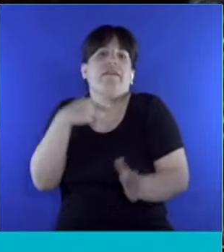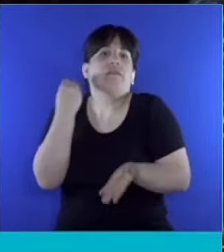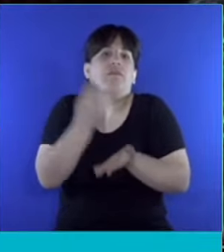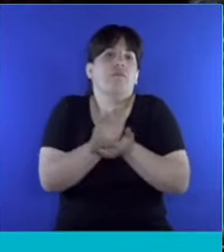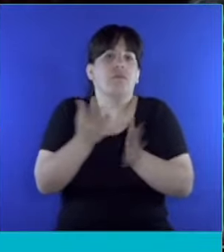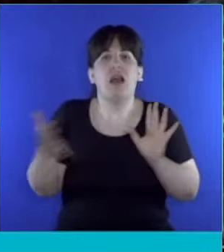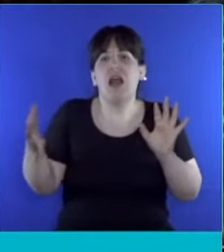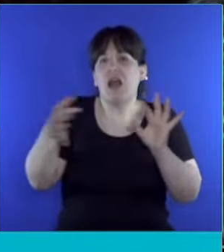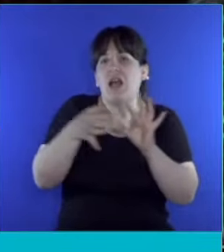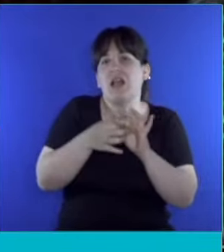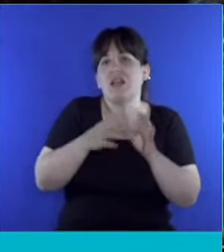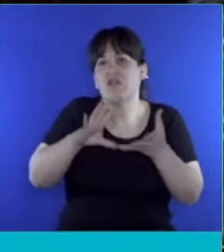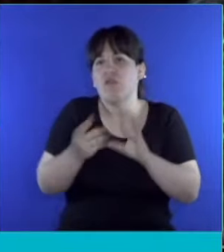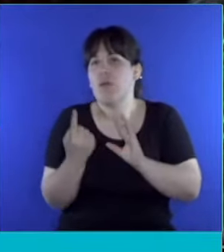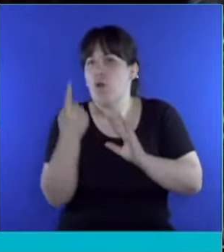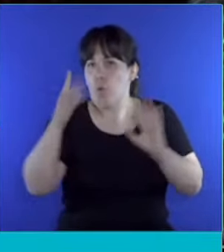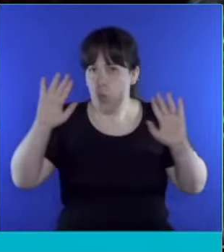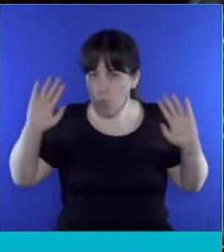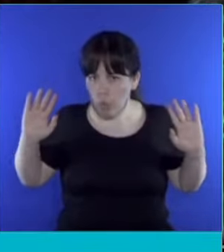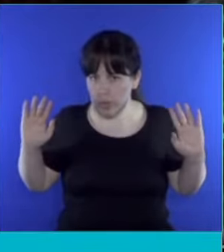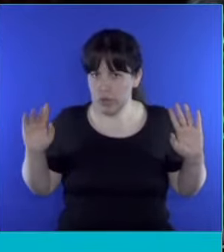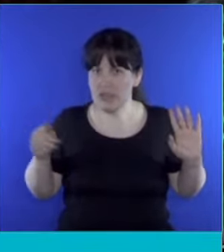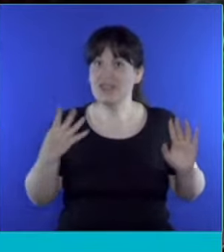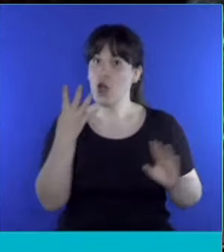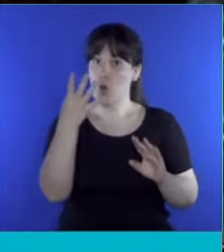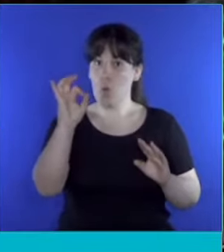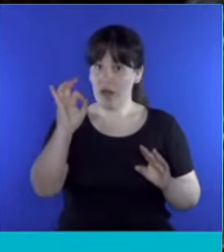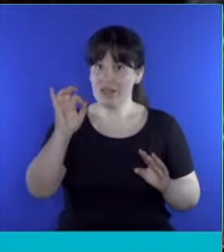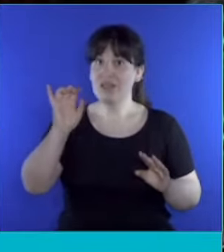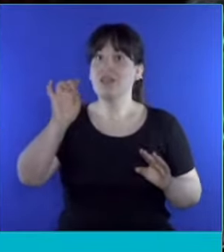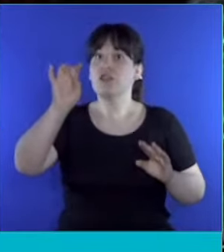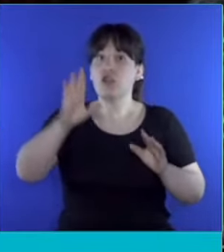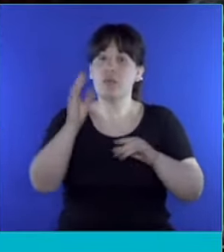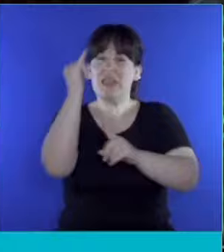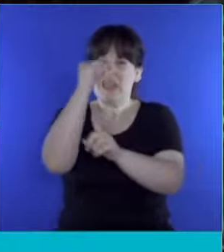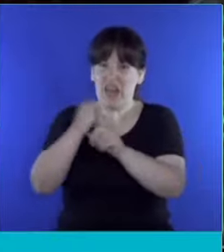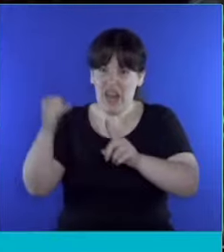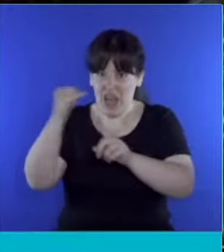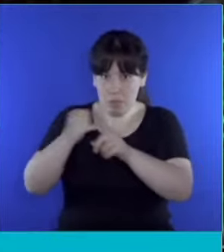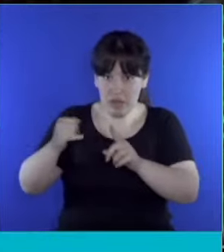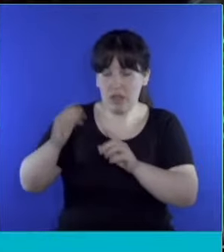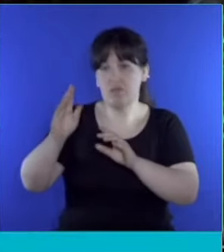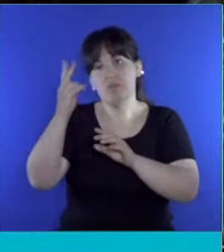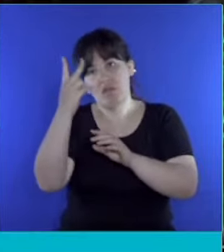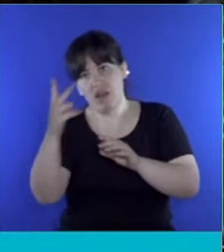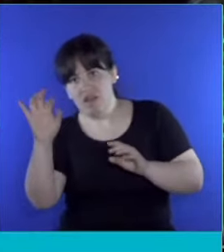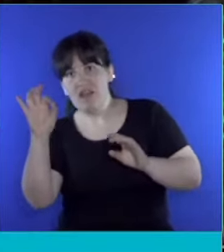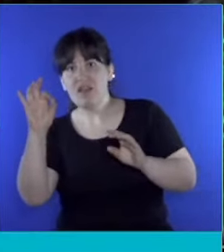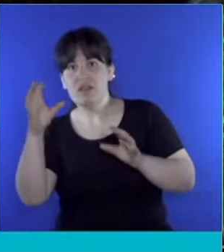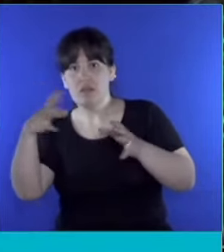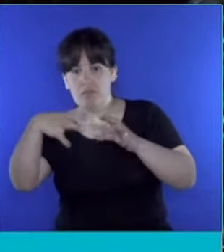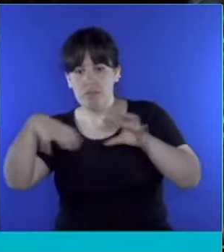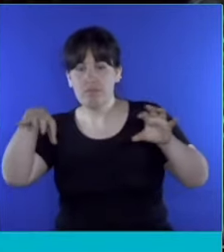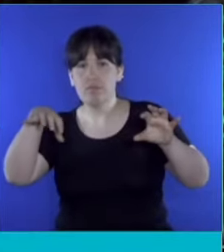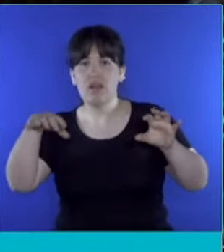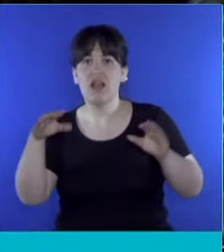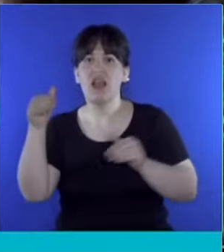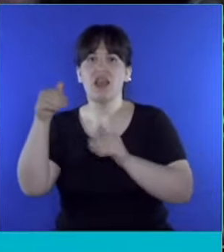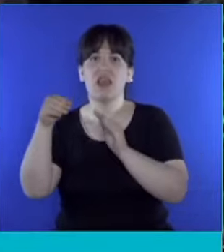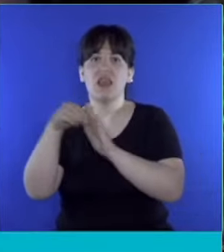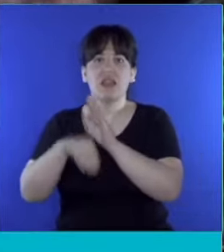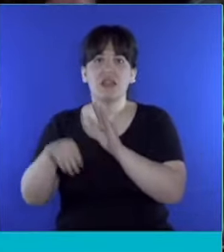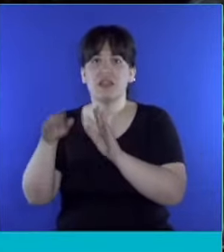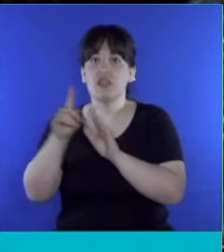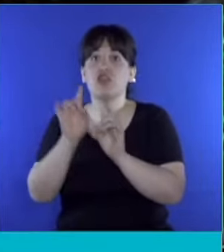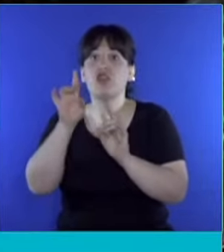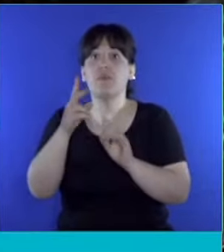alianzas o en forma unitaria. Y que a su vez de esas 40, solo la mitad decidan ir a una elección interna con